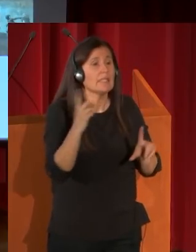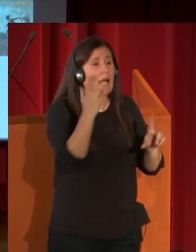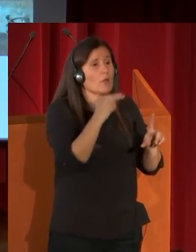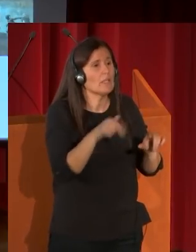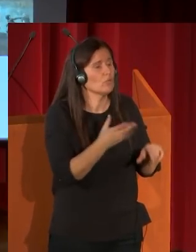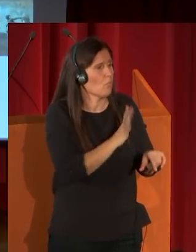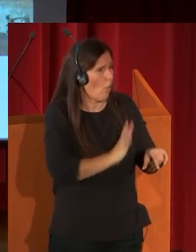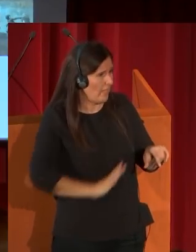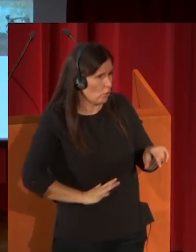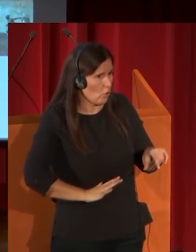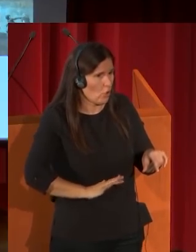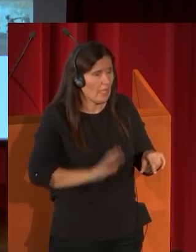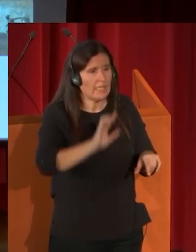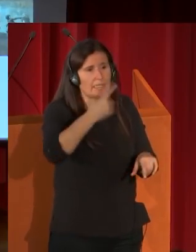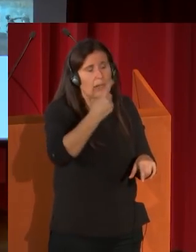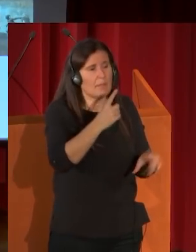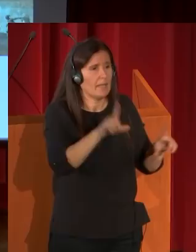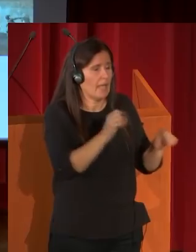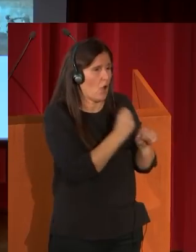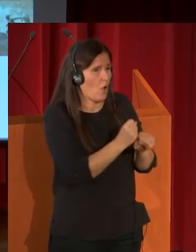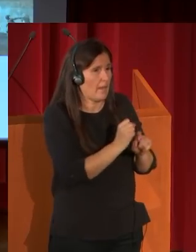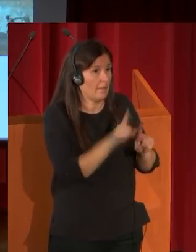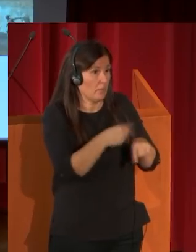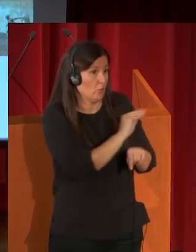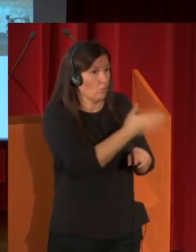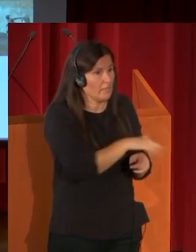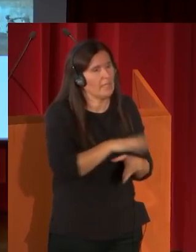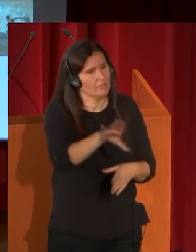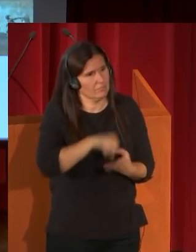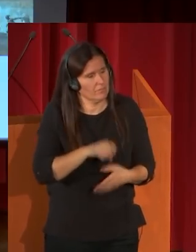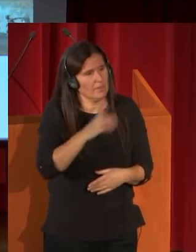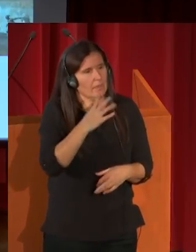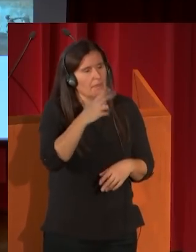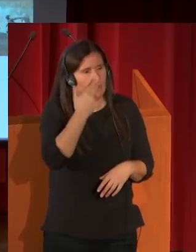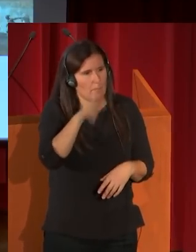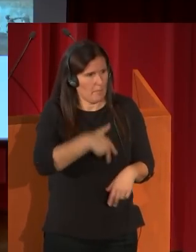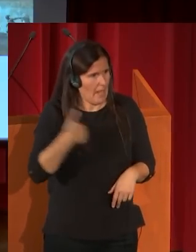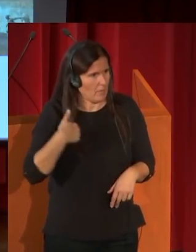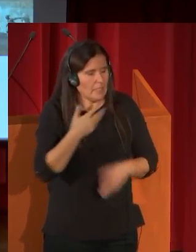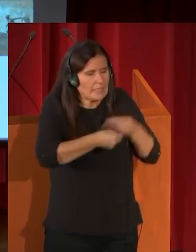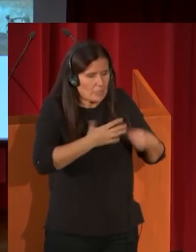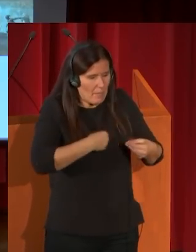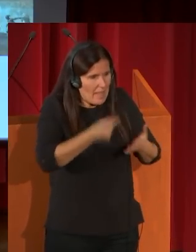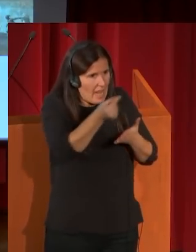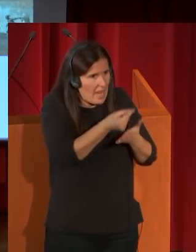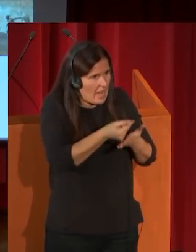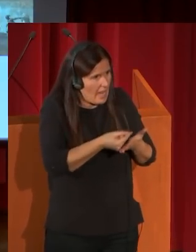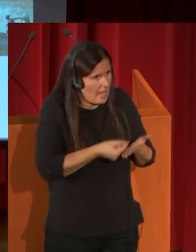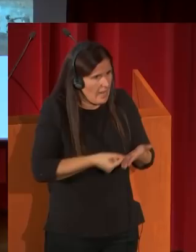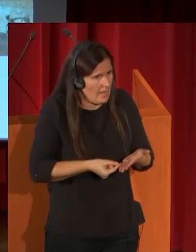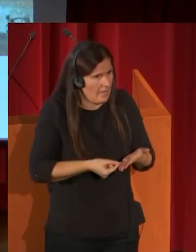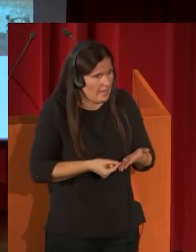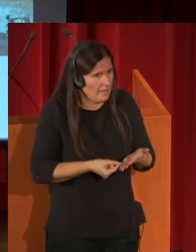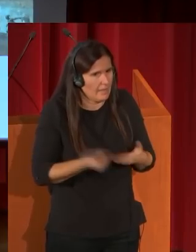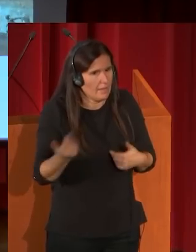la primera obra de Fortuny que adquiere el Prado, después de su muerte, es un boceto, está hecho sobre papel, pero ya tiene